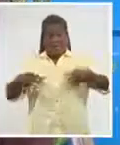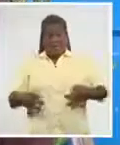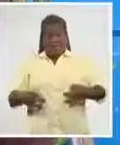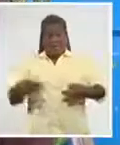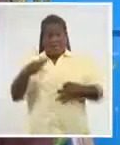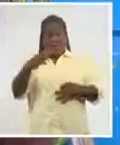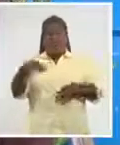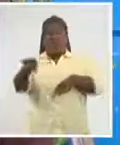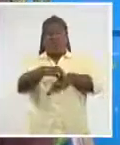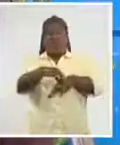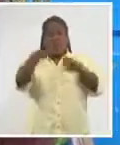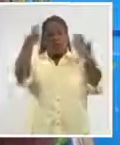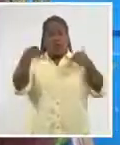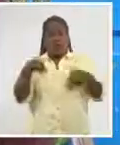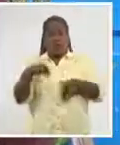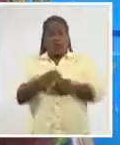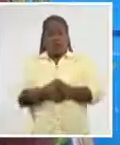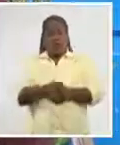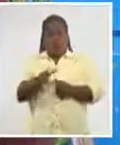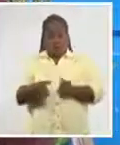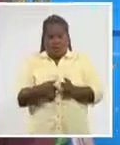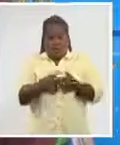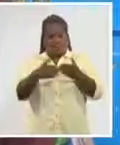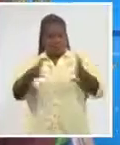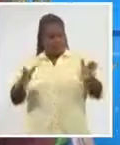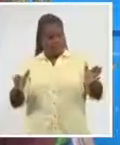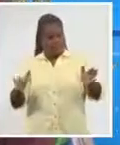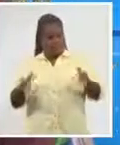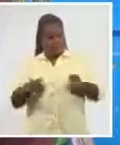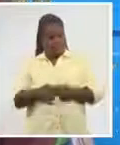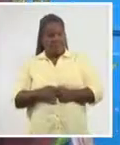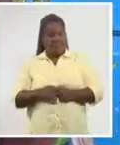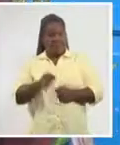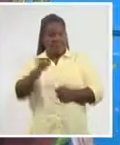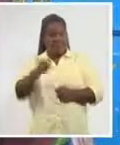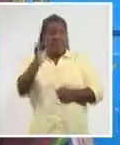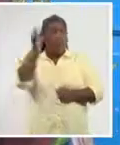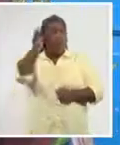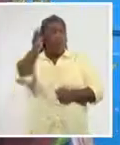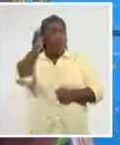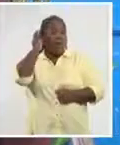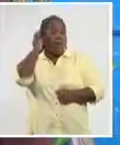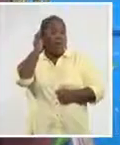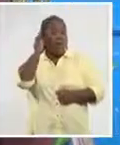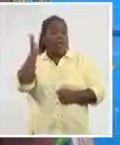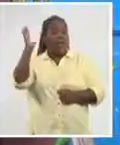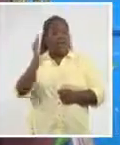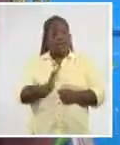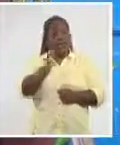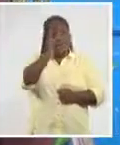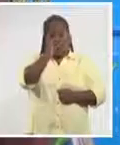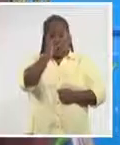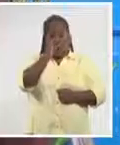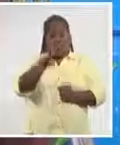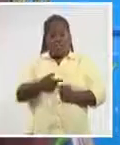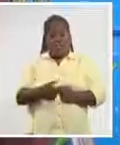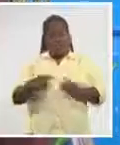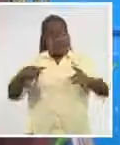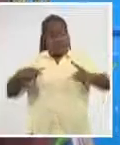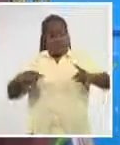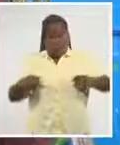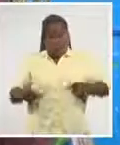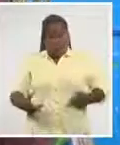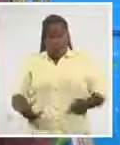que abre la exposición. Y se trata de esa mujer venida desde el hombre, que es el transformista, es el hombre que